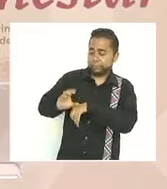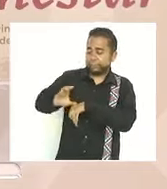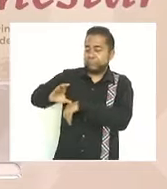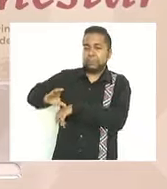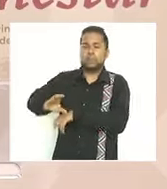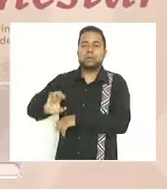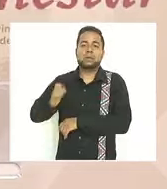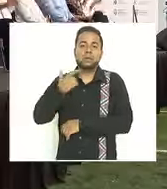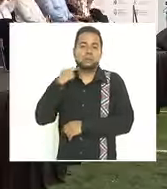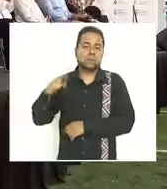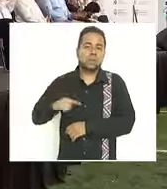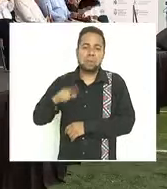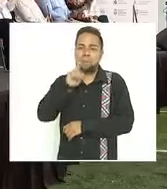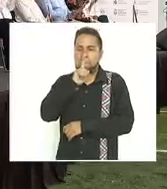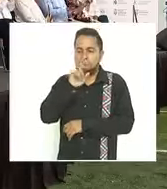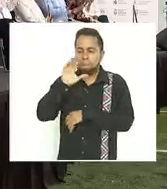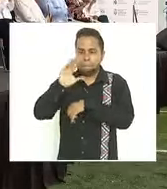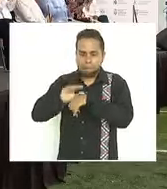el gobierno anterior